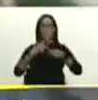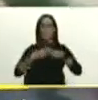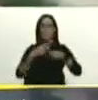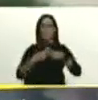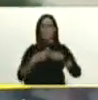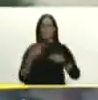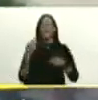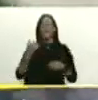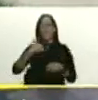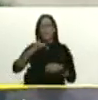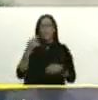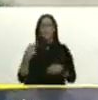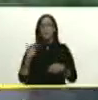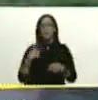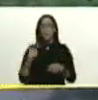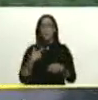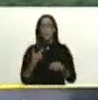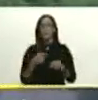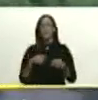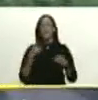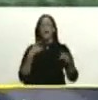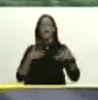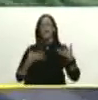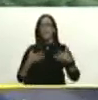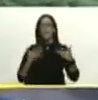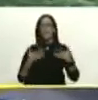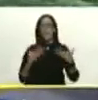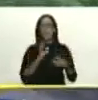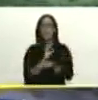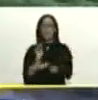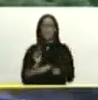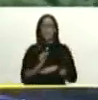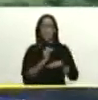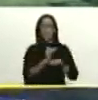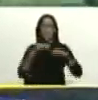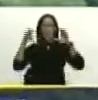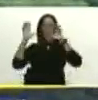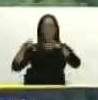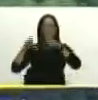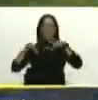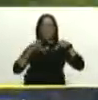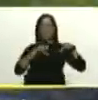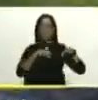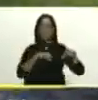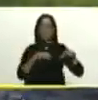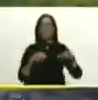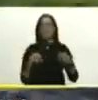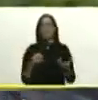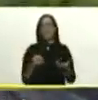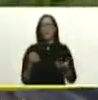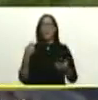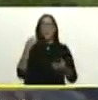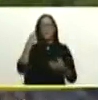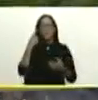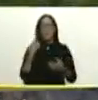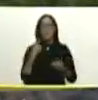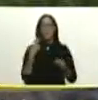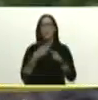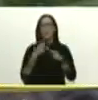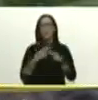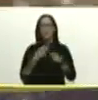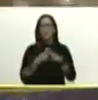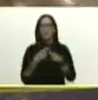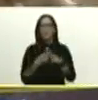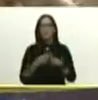acciones preventivas en medio de las lluvias sin subestimar la gravedad o no de lo que